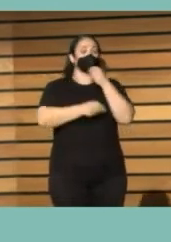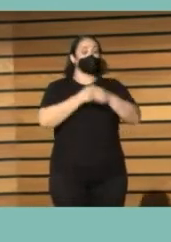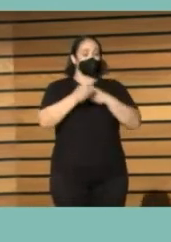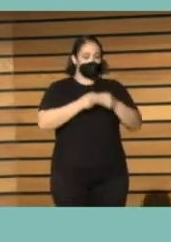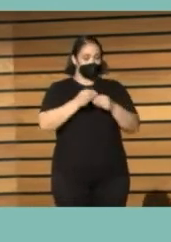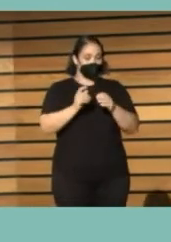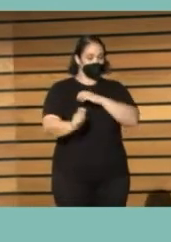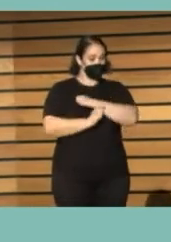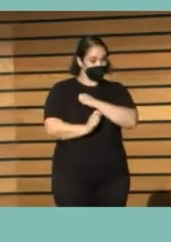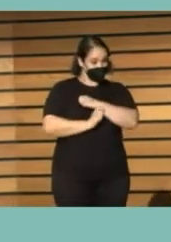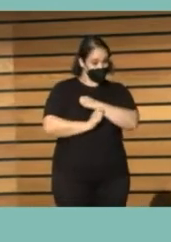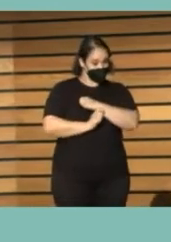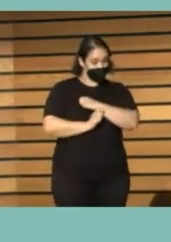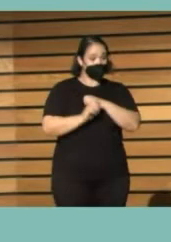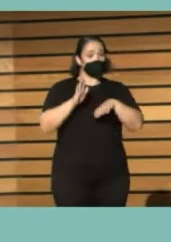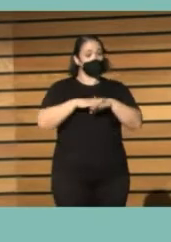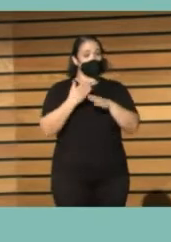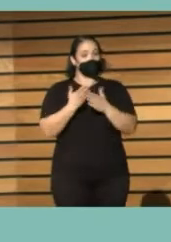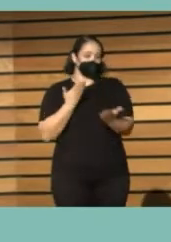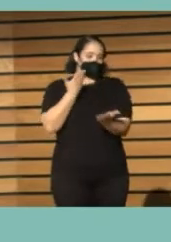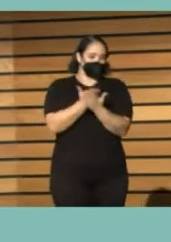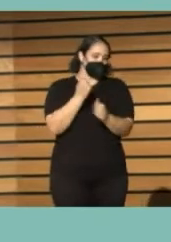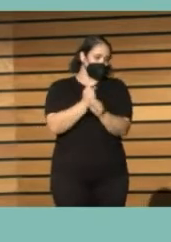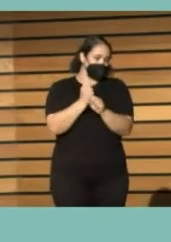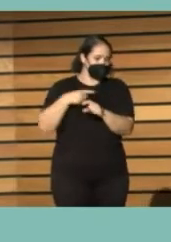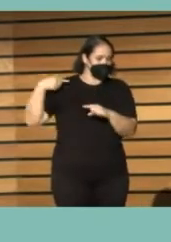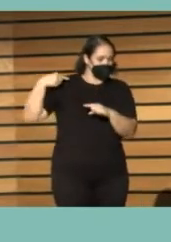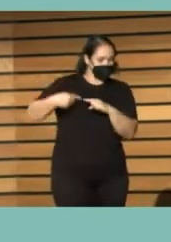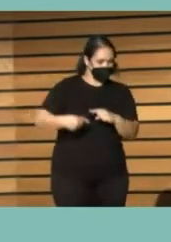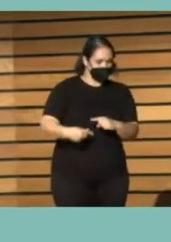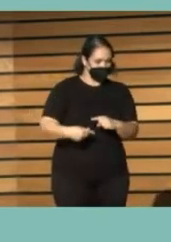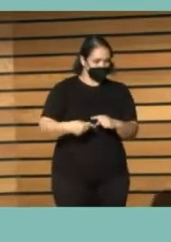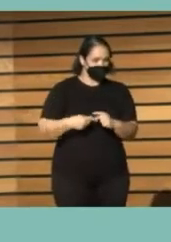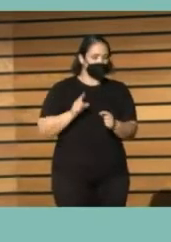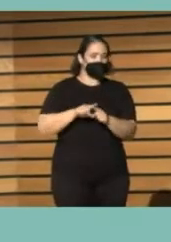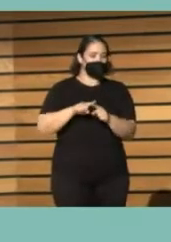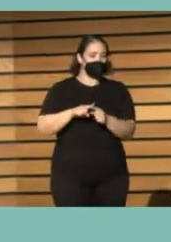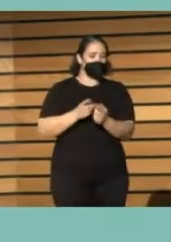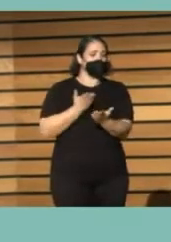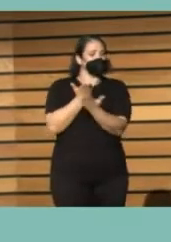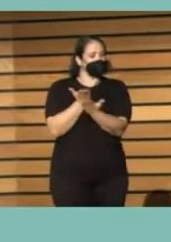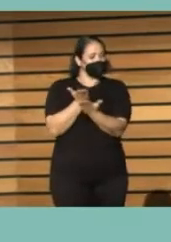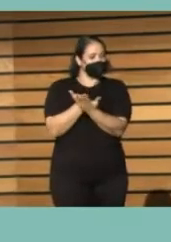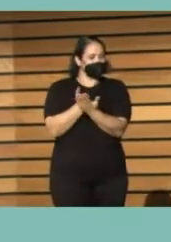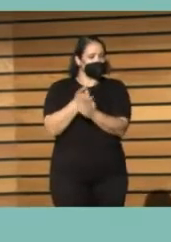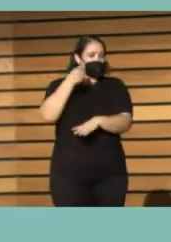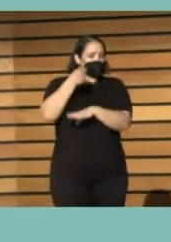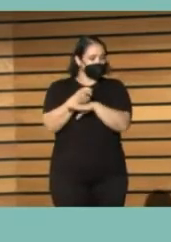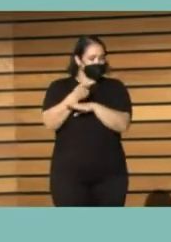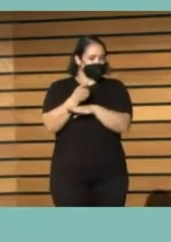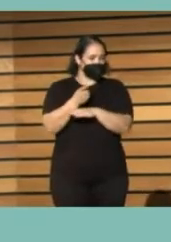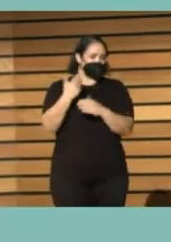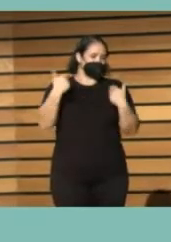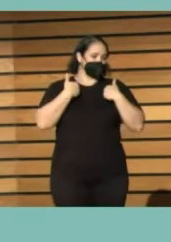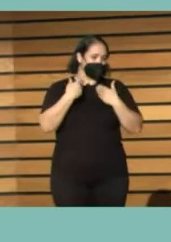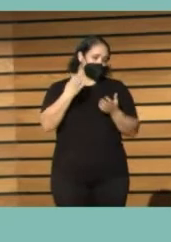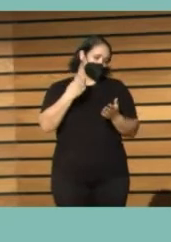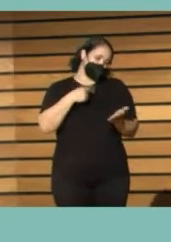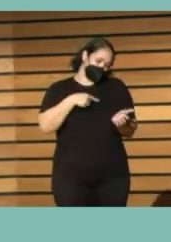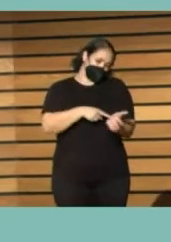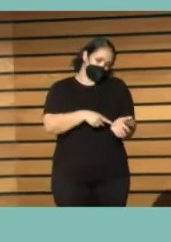estrategia para aplicarla en vuestro día a día, exigirla a vuestros responsables,